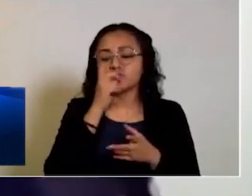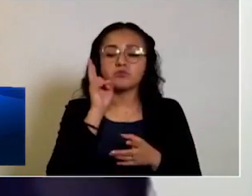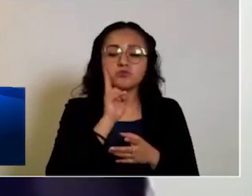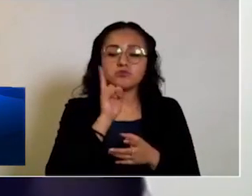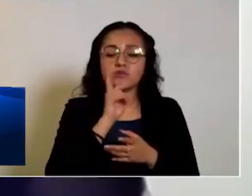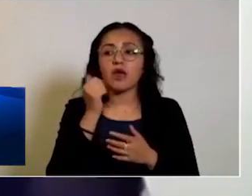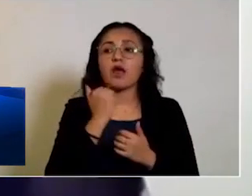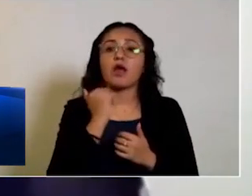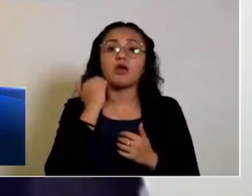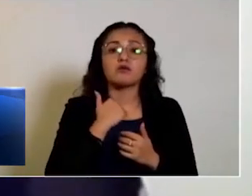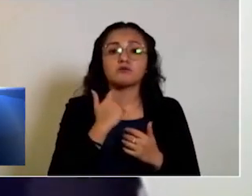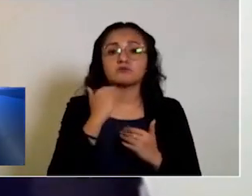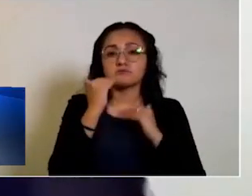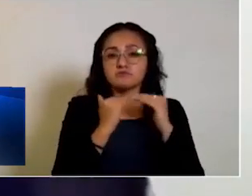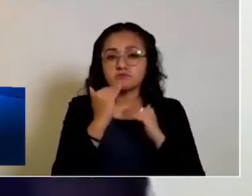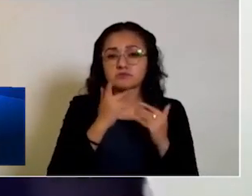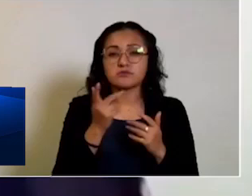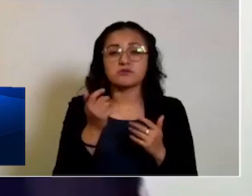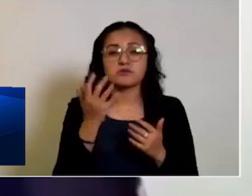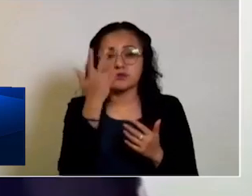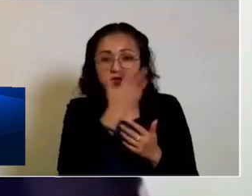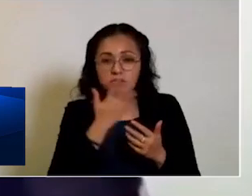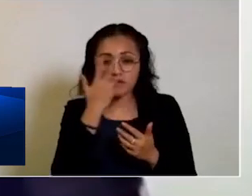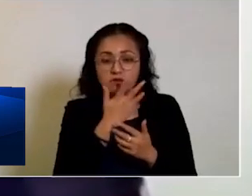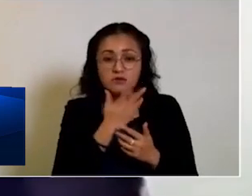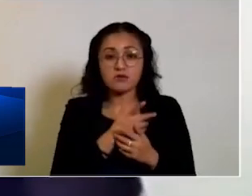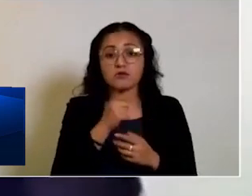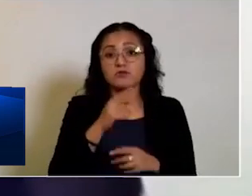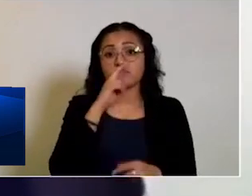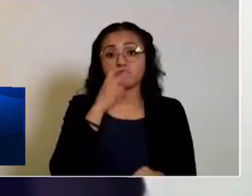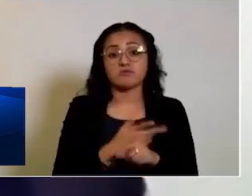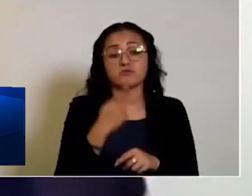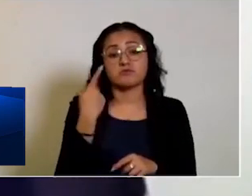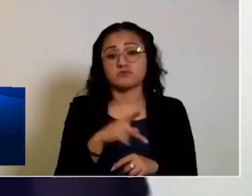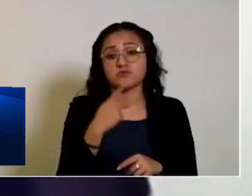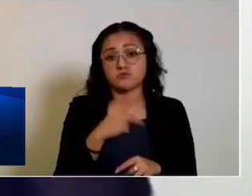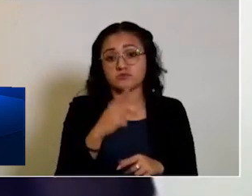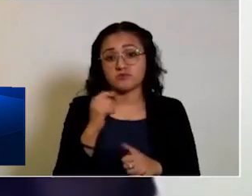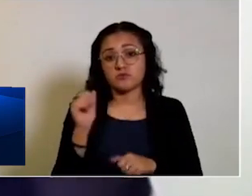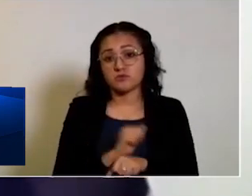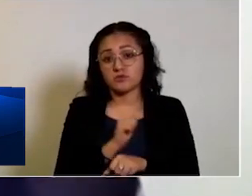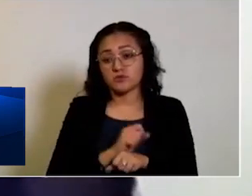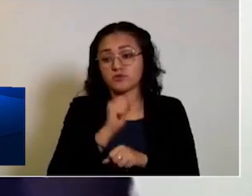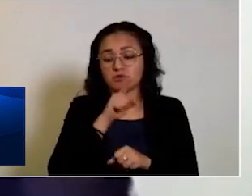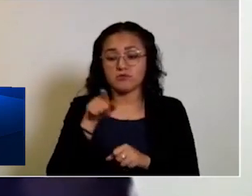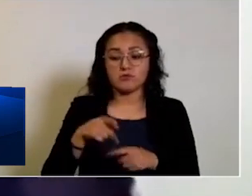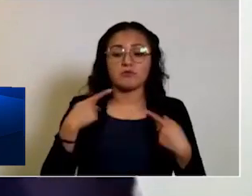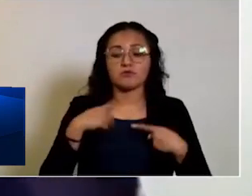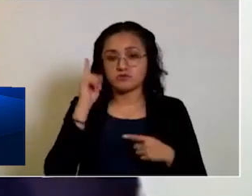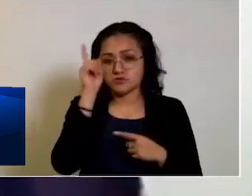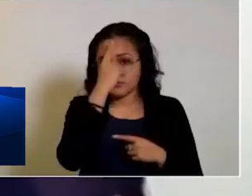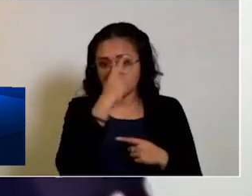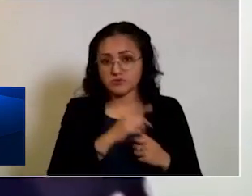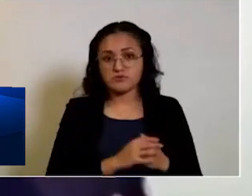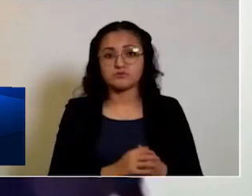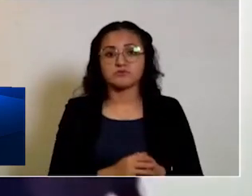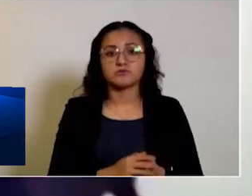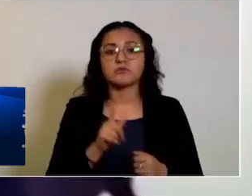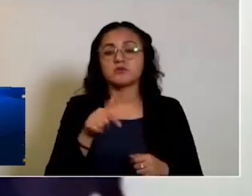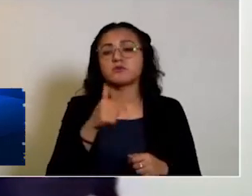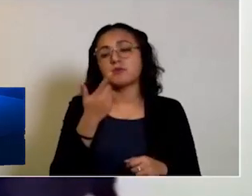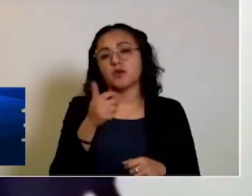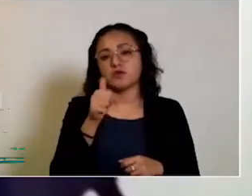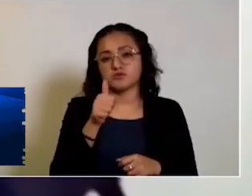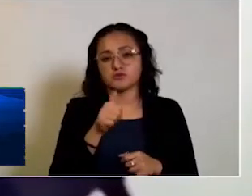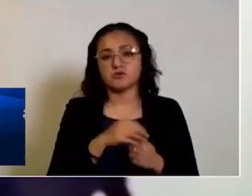En el caso de que un pasajero se encuentre alcoholizado, será responsabilidad tanto del pasajero como del conductor. Décimo